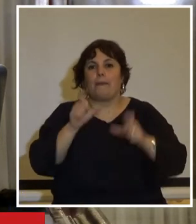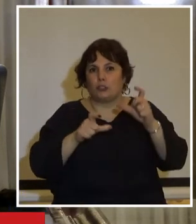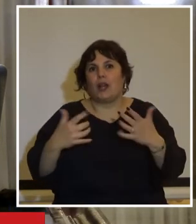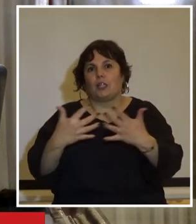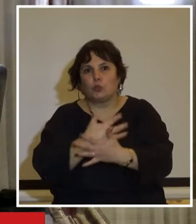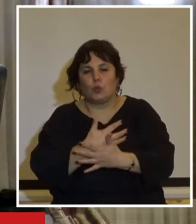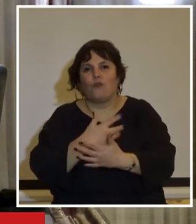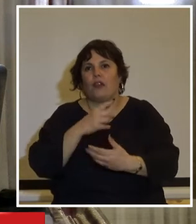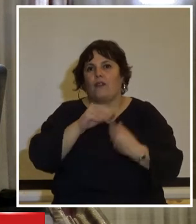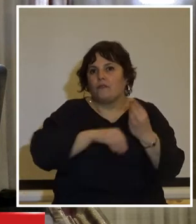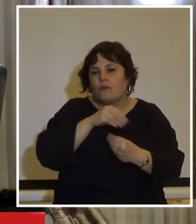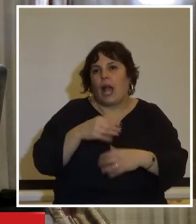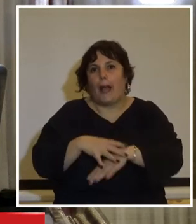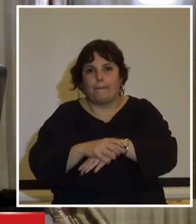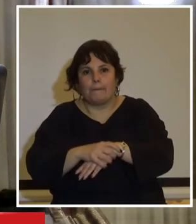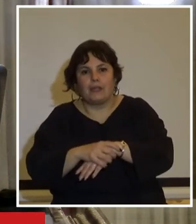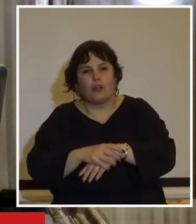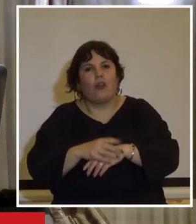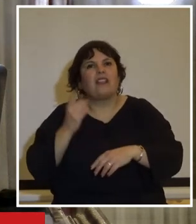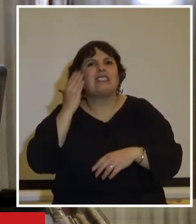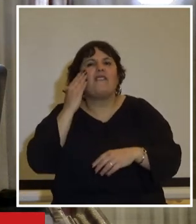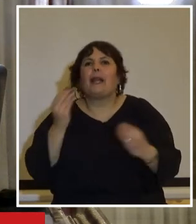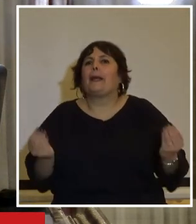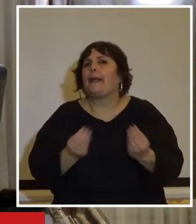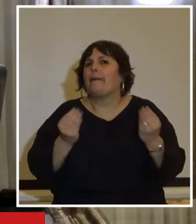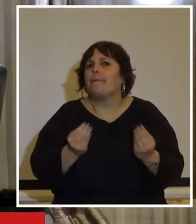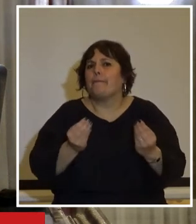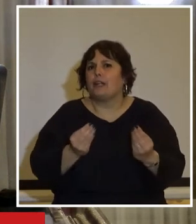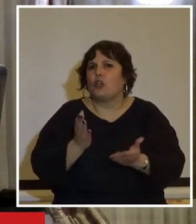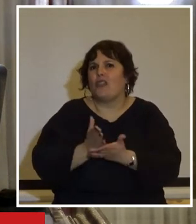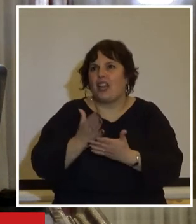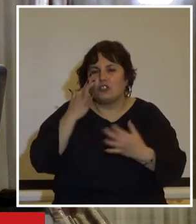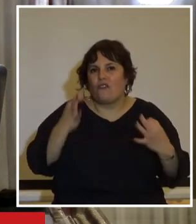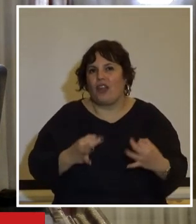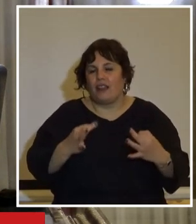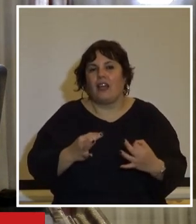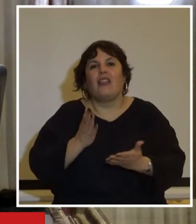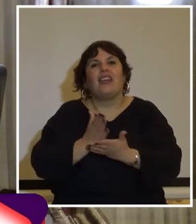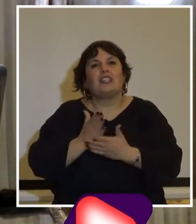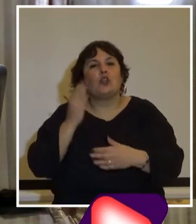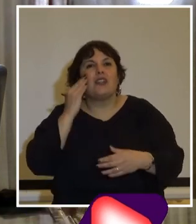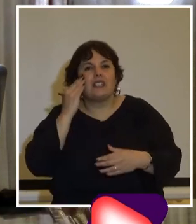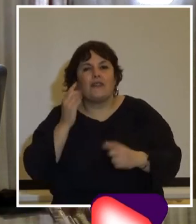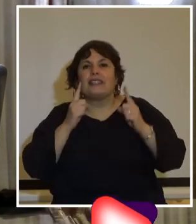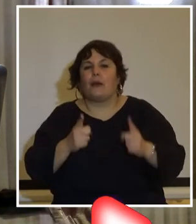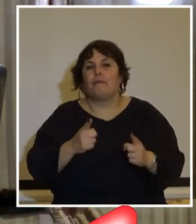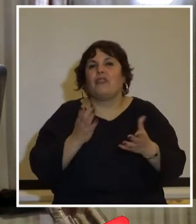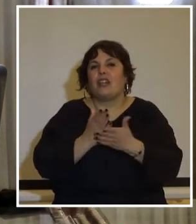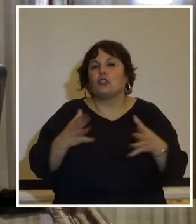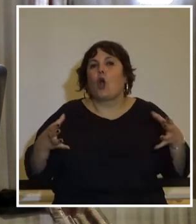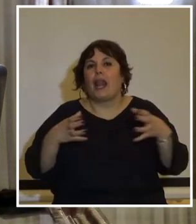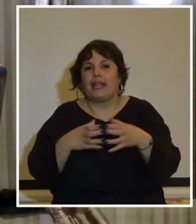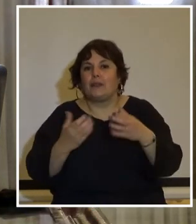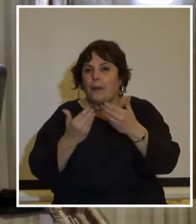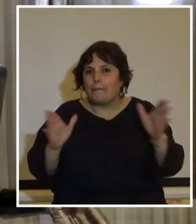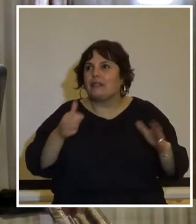o sus parientes o amigos tienen a saber qué pasó en tanto que derecho a la verdad el derecho de saber es también un derecho colectivo que tiene su